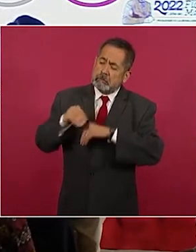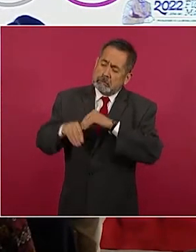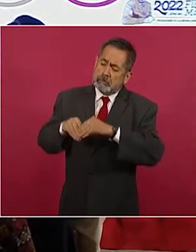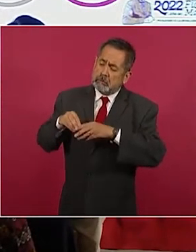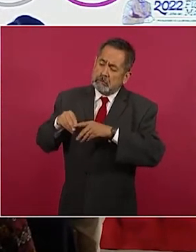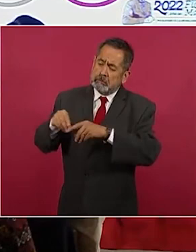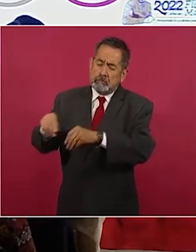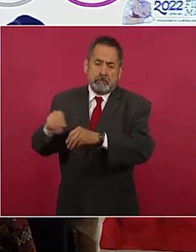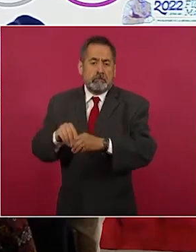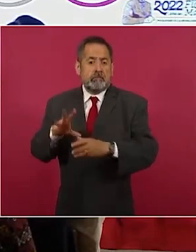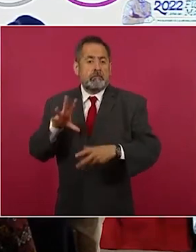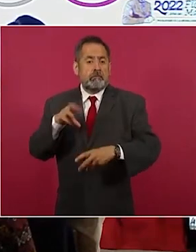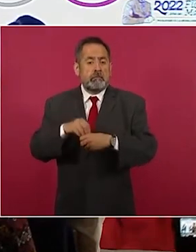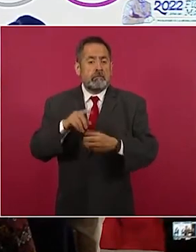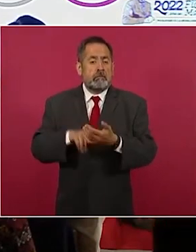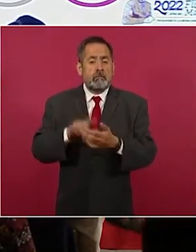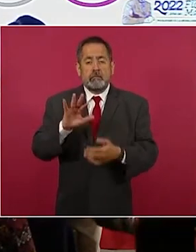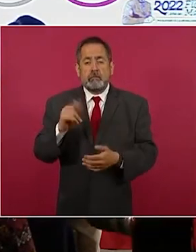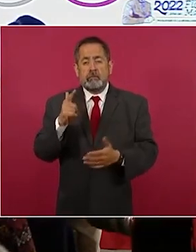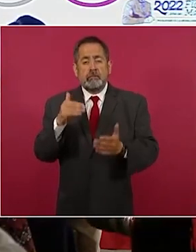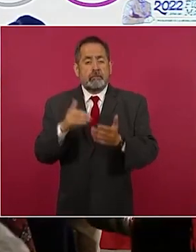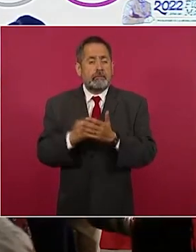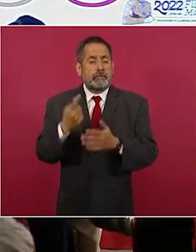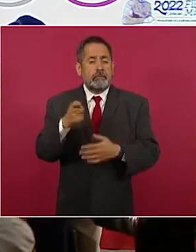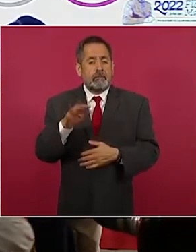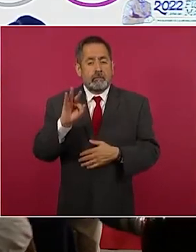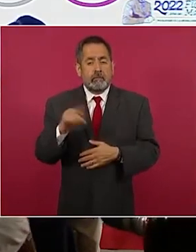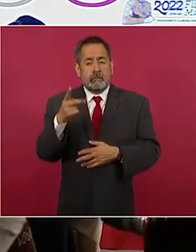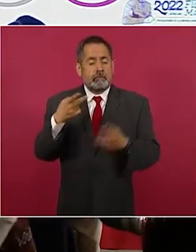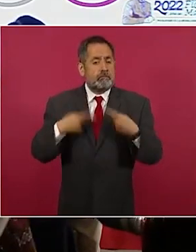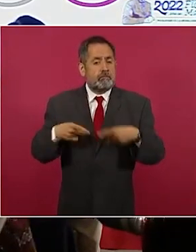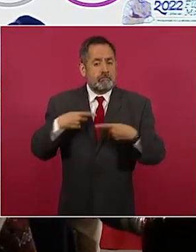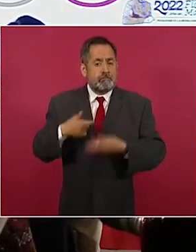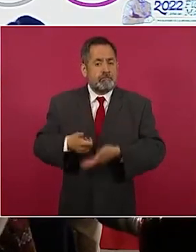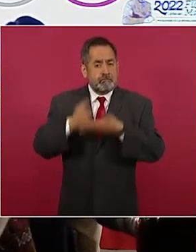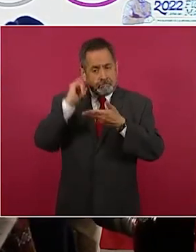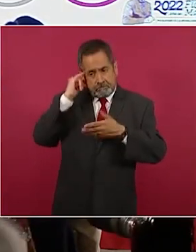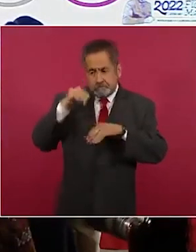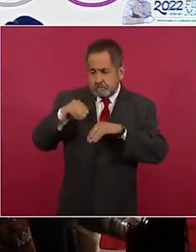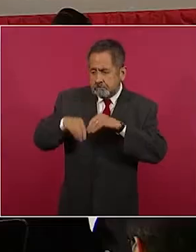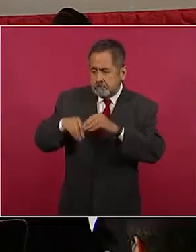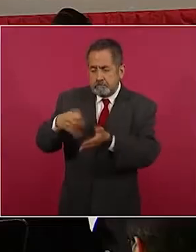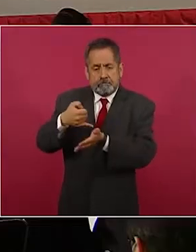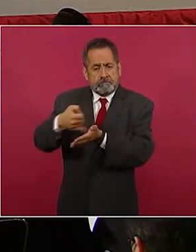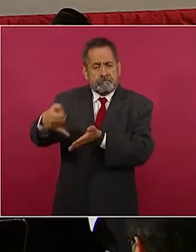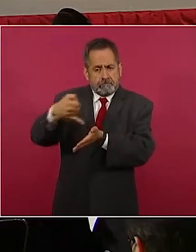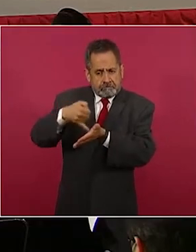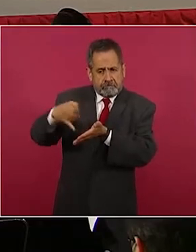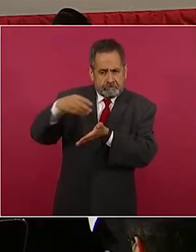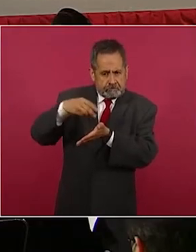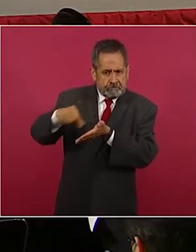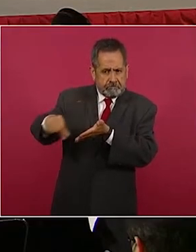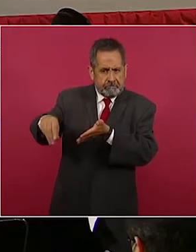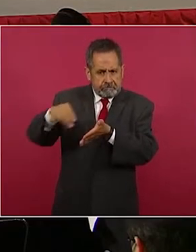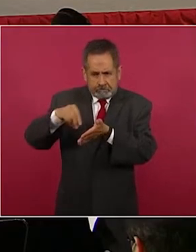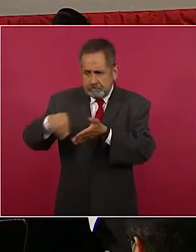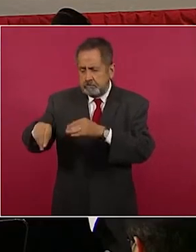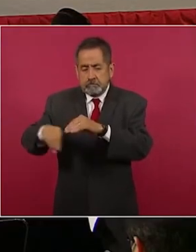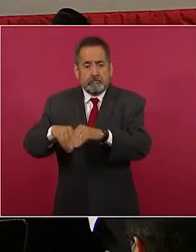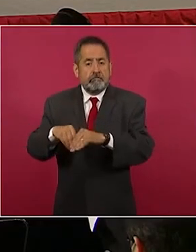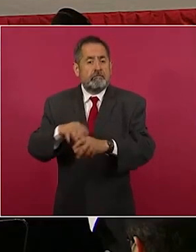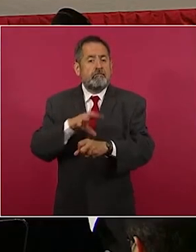trabajo de 57 mil 141 sembradoras y sembradores que están haciendo posible más de